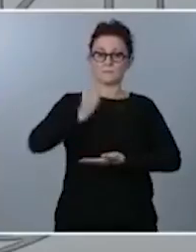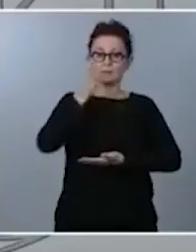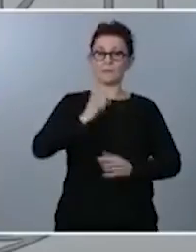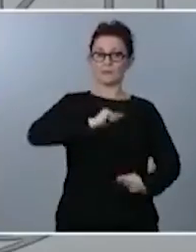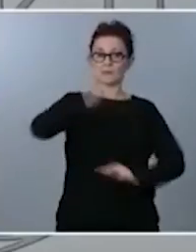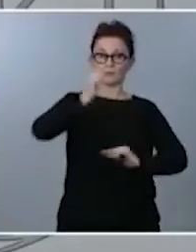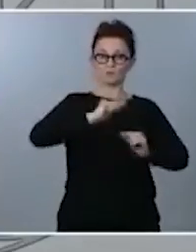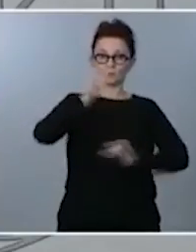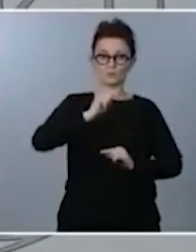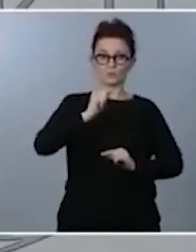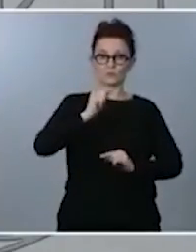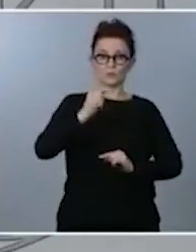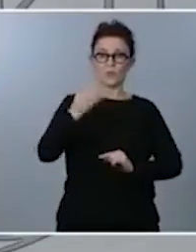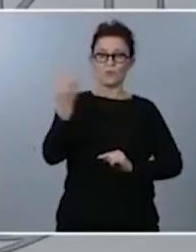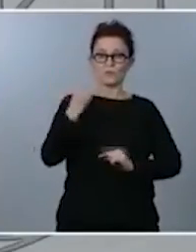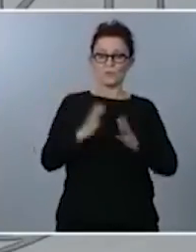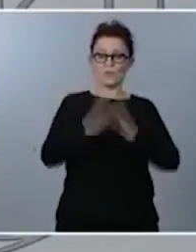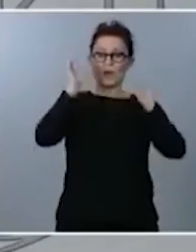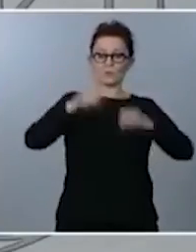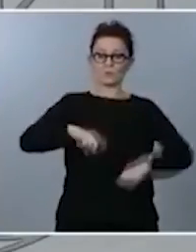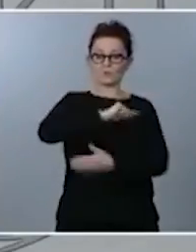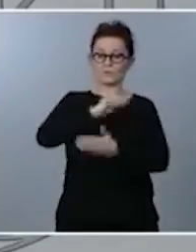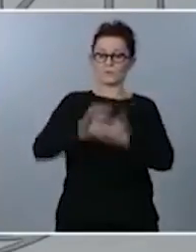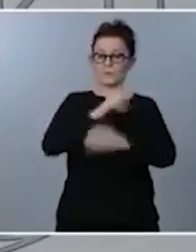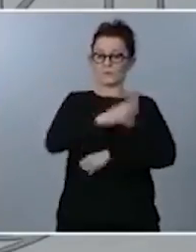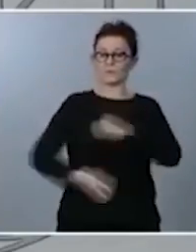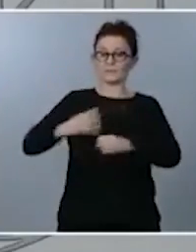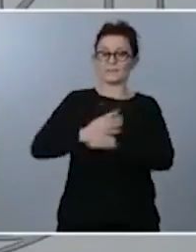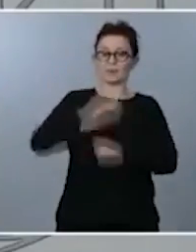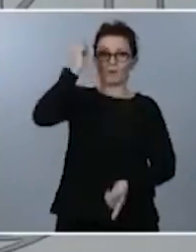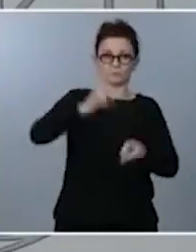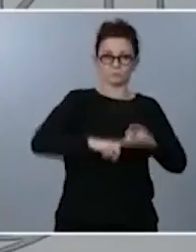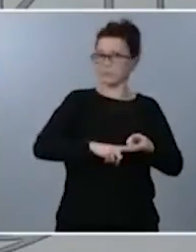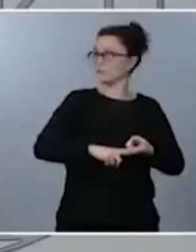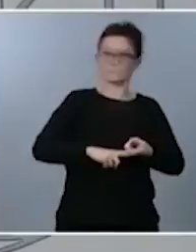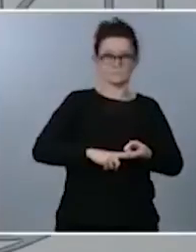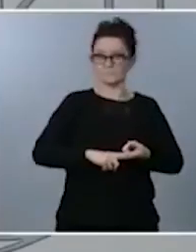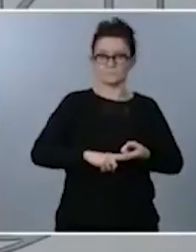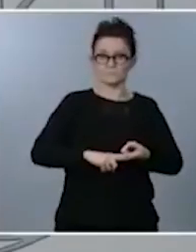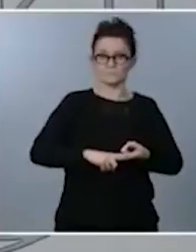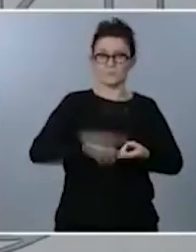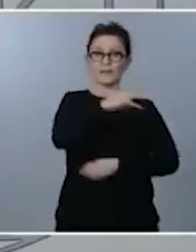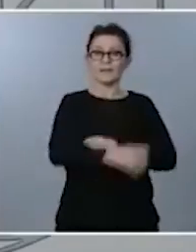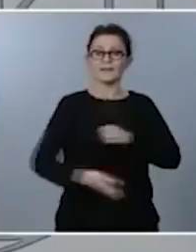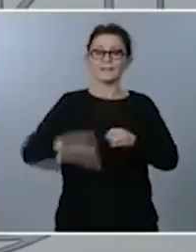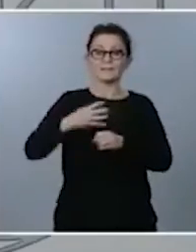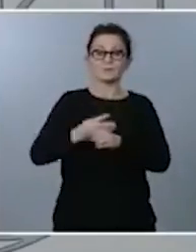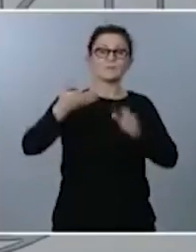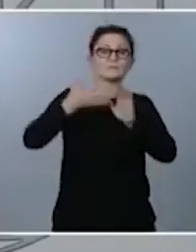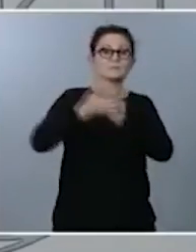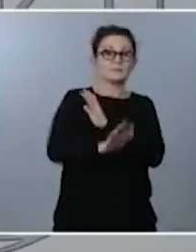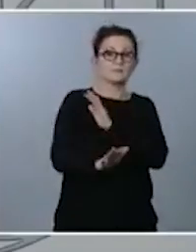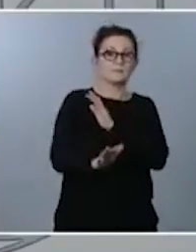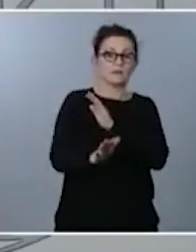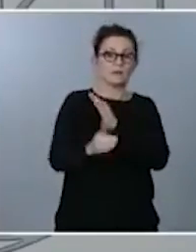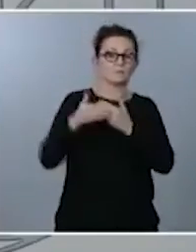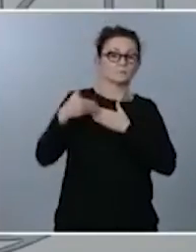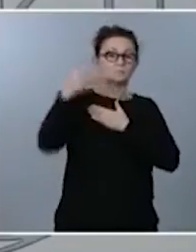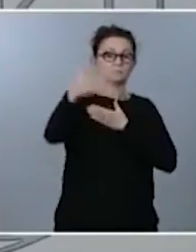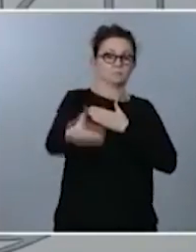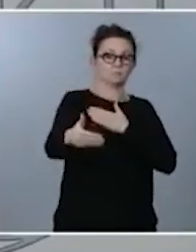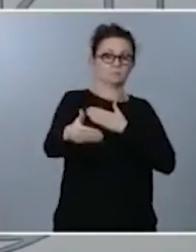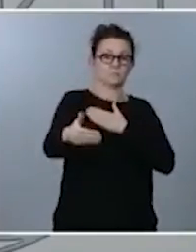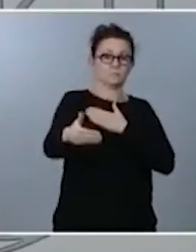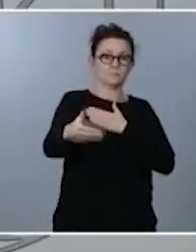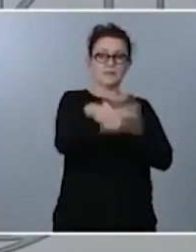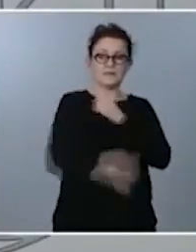el acuerdo firmado durante la legislatura no la legislatura es una legislatura de profundidad tenemos una legislatura de cuatro